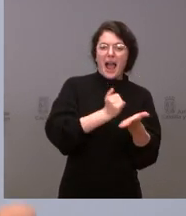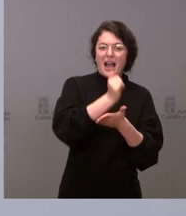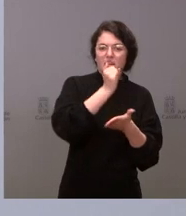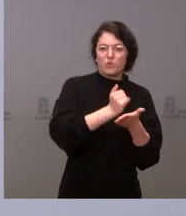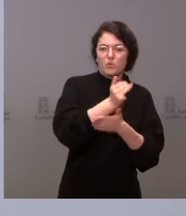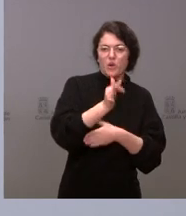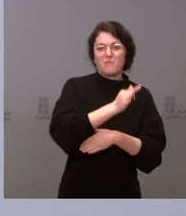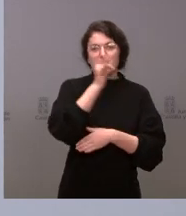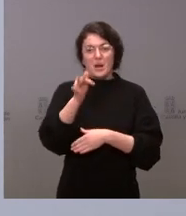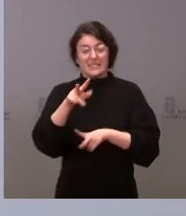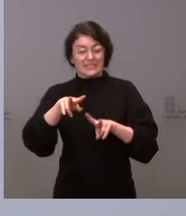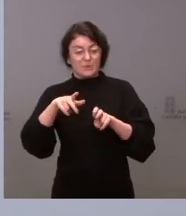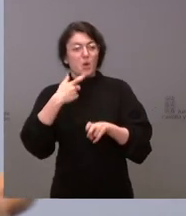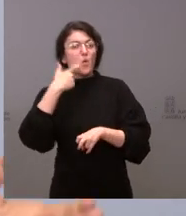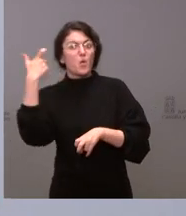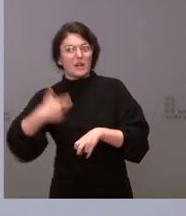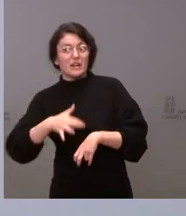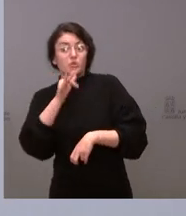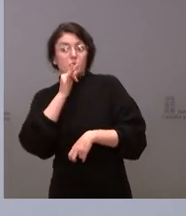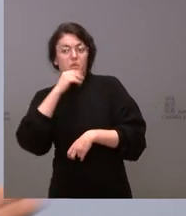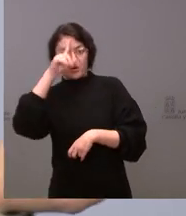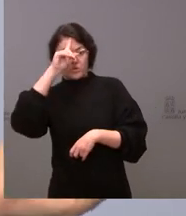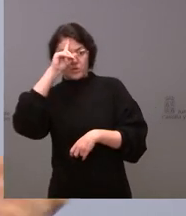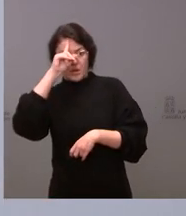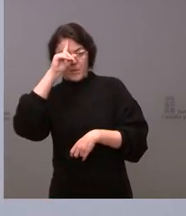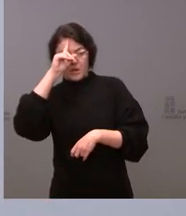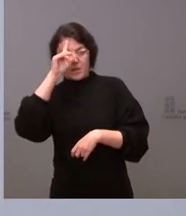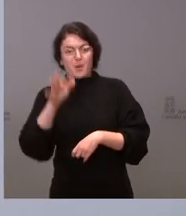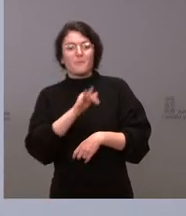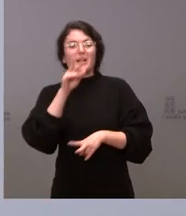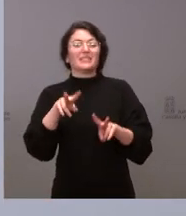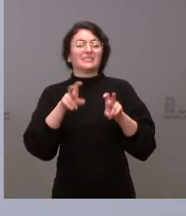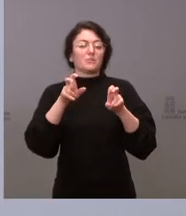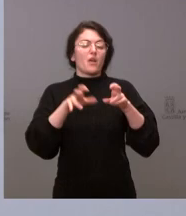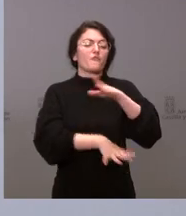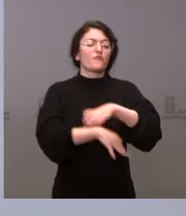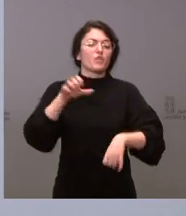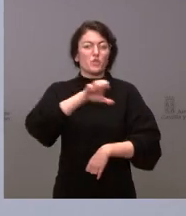ucranianos, la refinanciación de los fondos europeos, lo voy a explicar mejor.